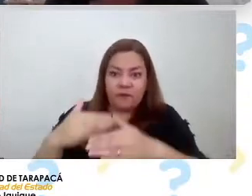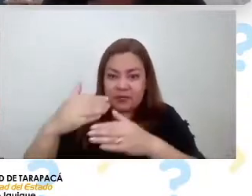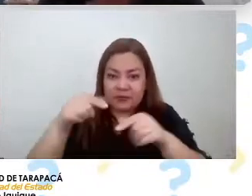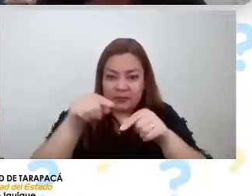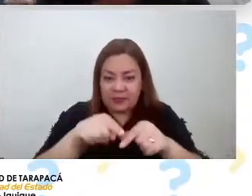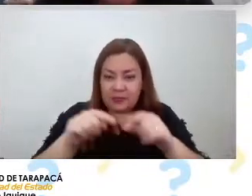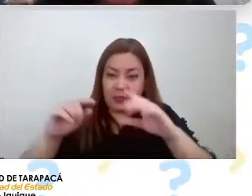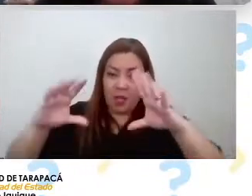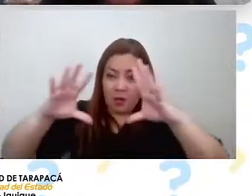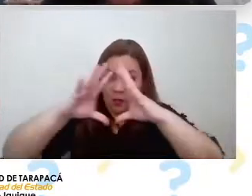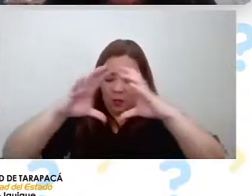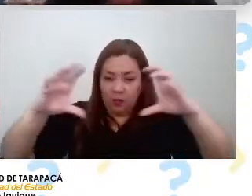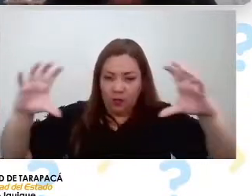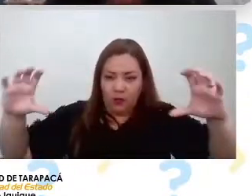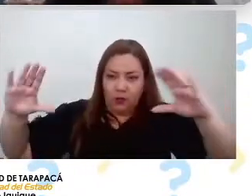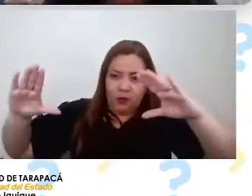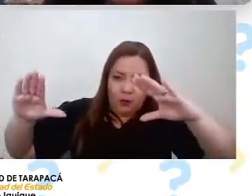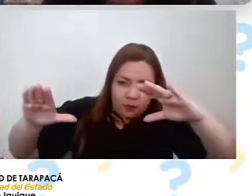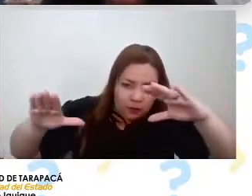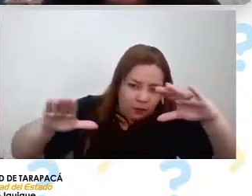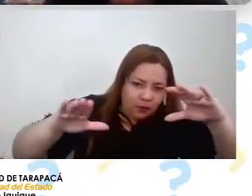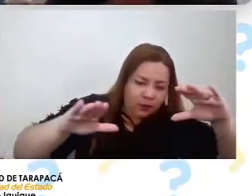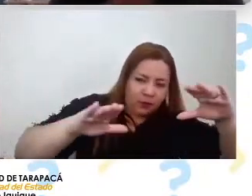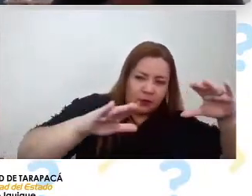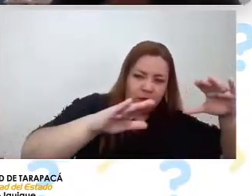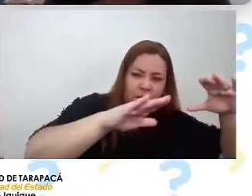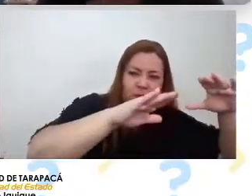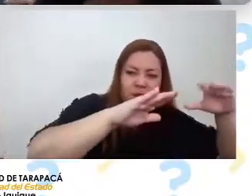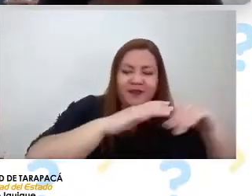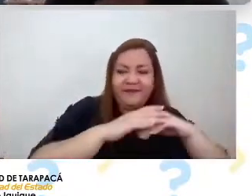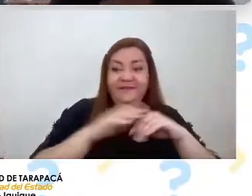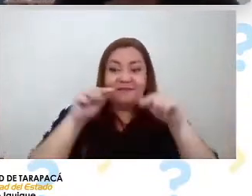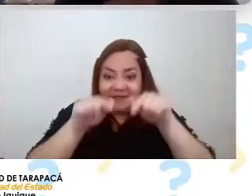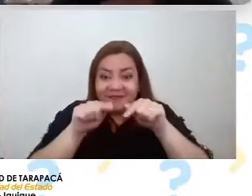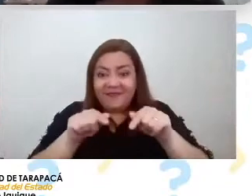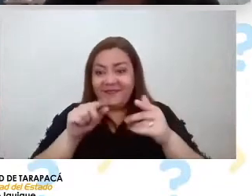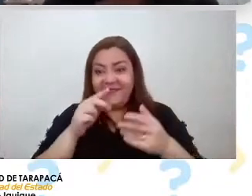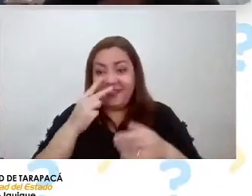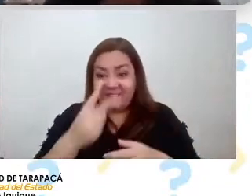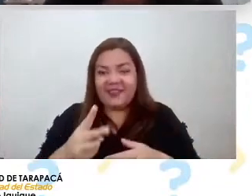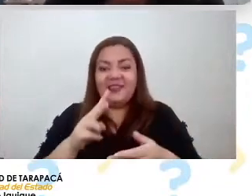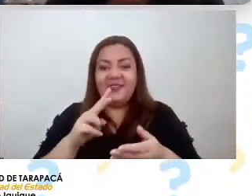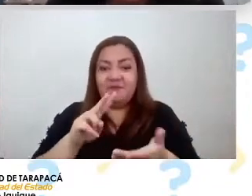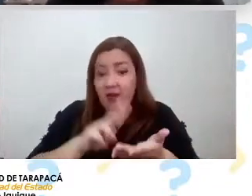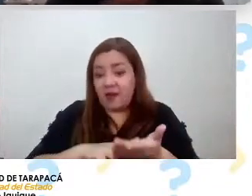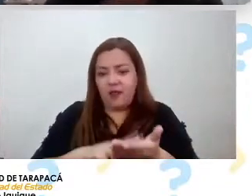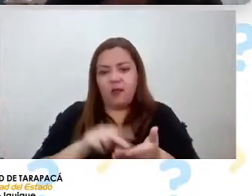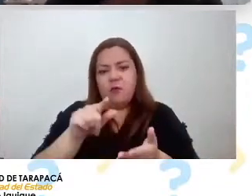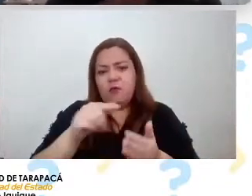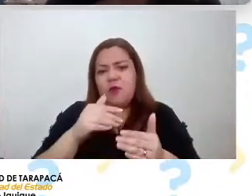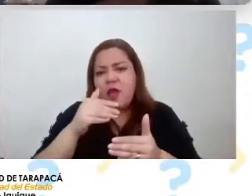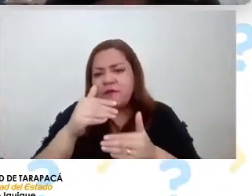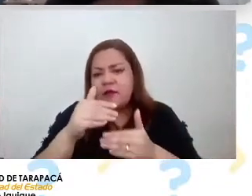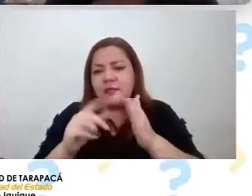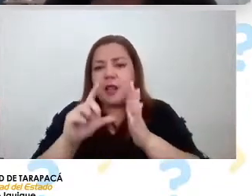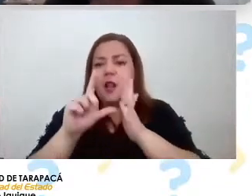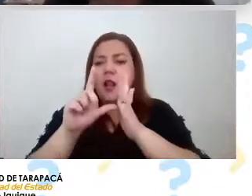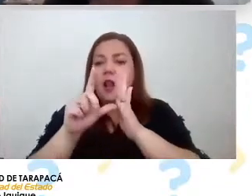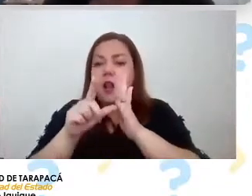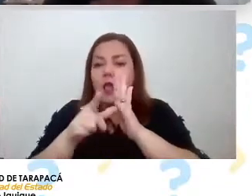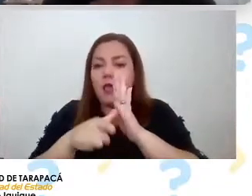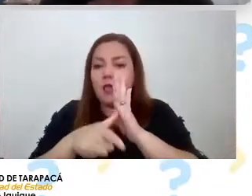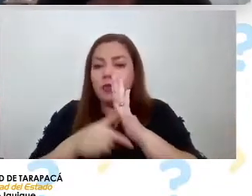baja, y así se ve la realidad, o un avance lento, pero